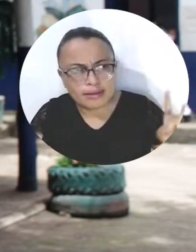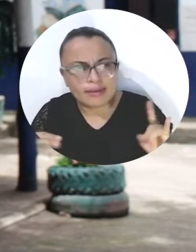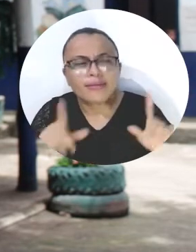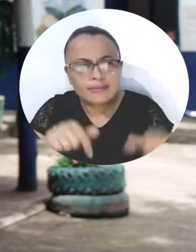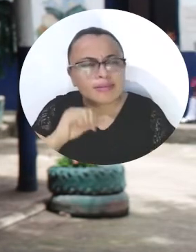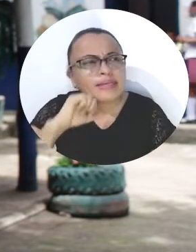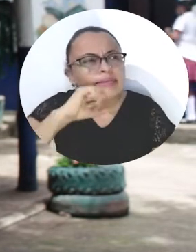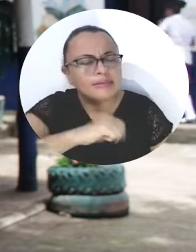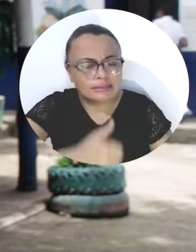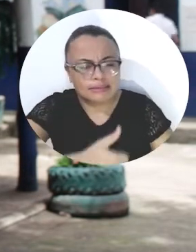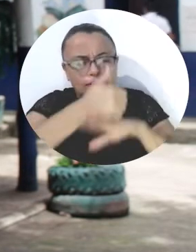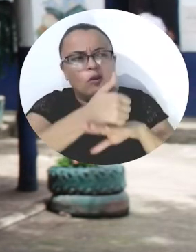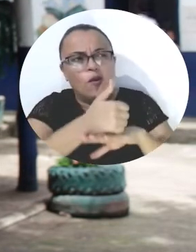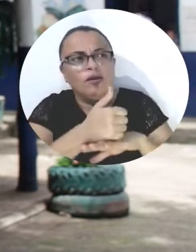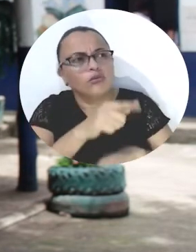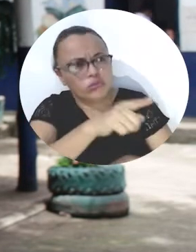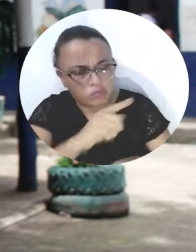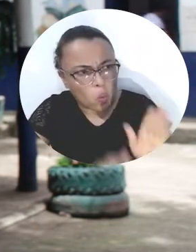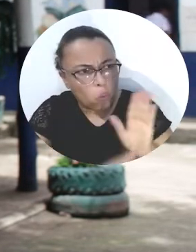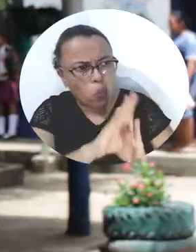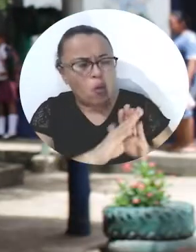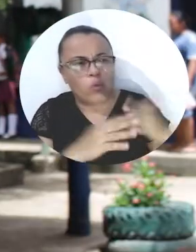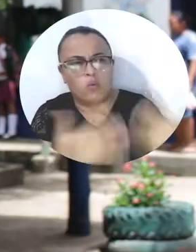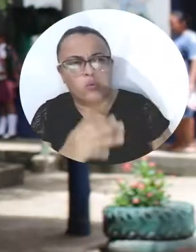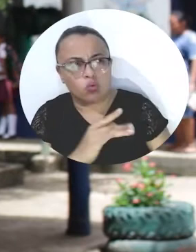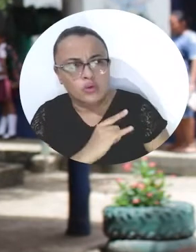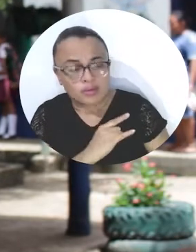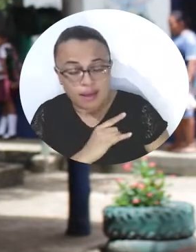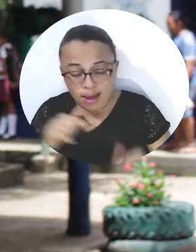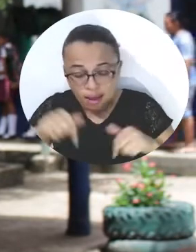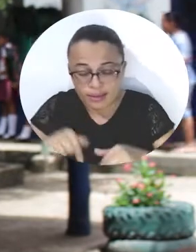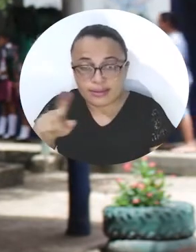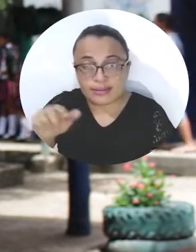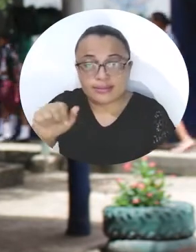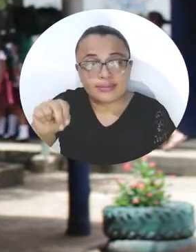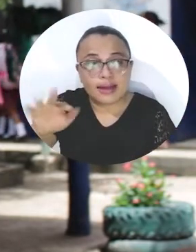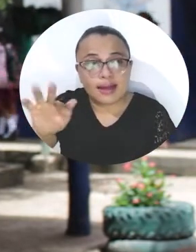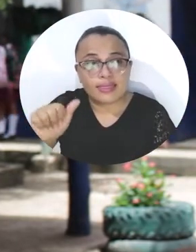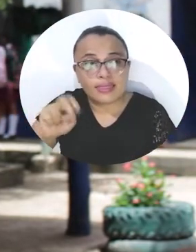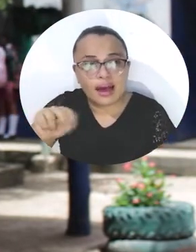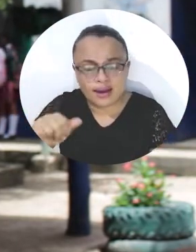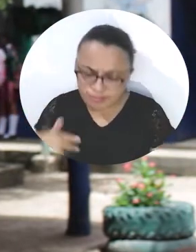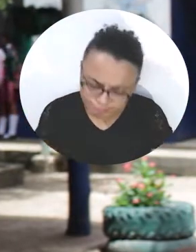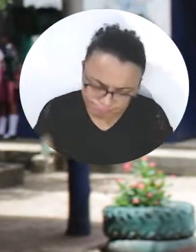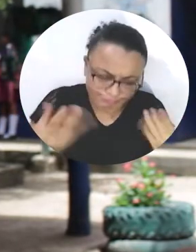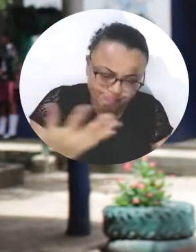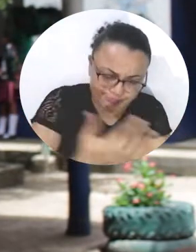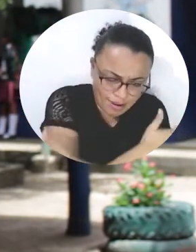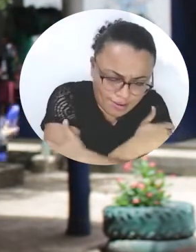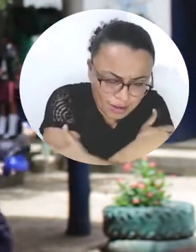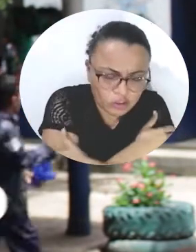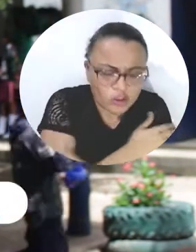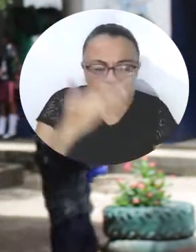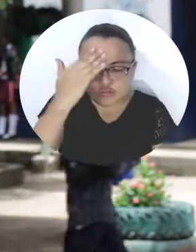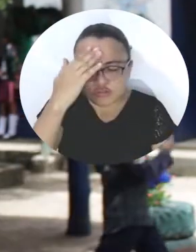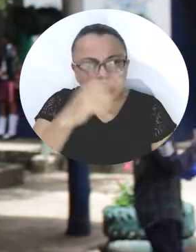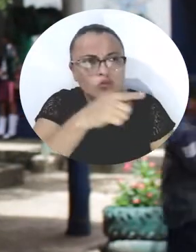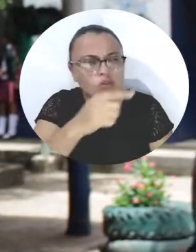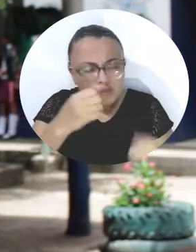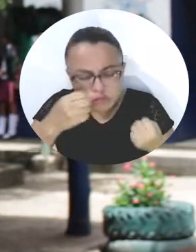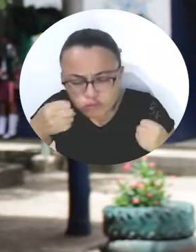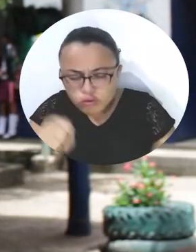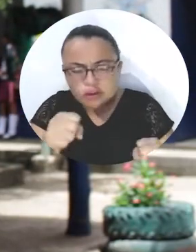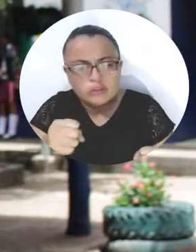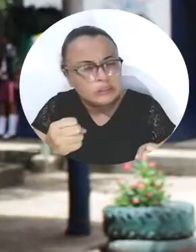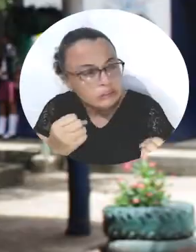por ese gran logro que se ha hecho con la universidad. De aquí a Santa Ana le mandamos un gran abrazo al rector, yo sé que él está